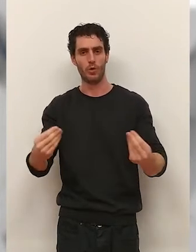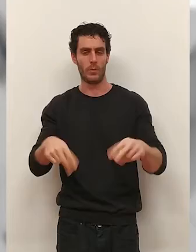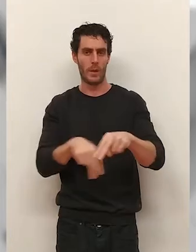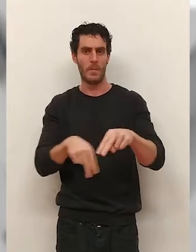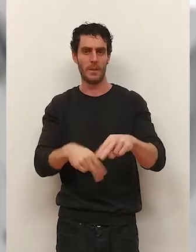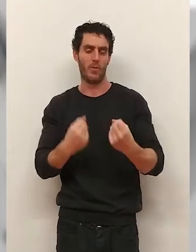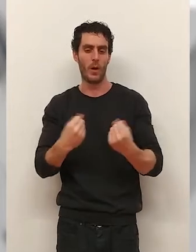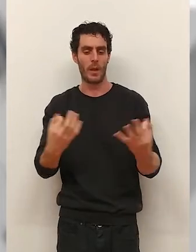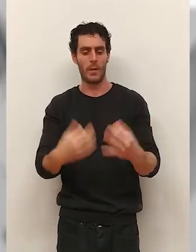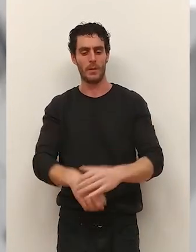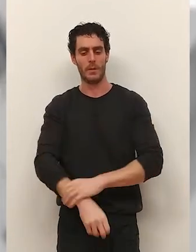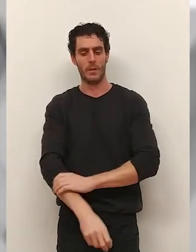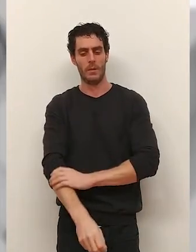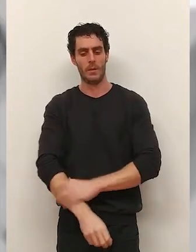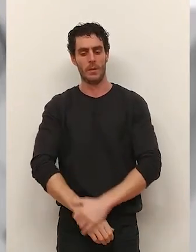estar bien atrás.